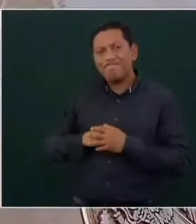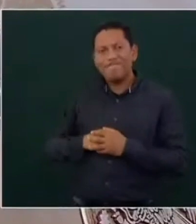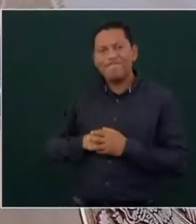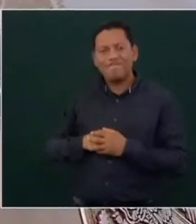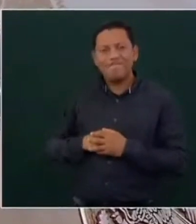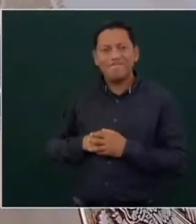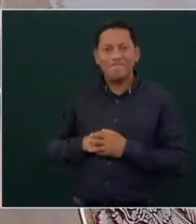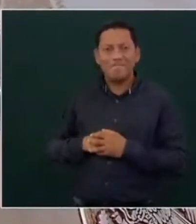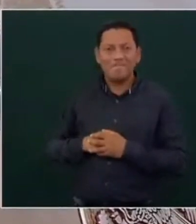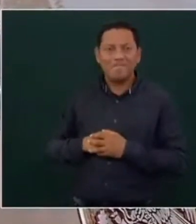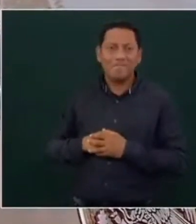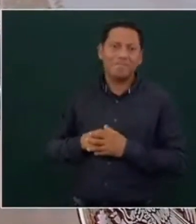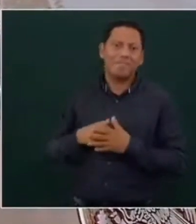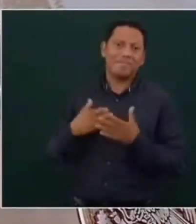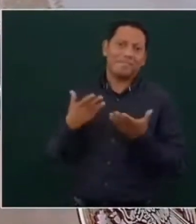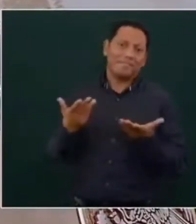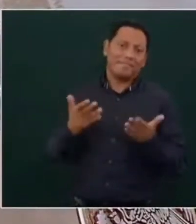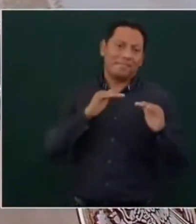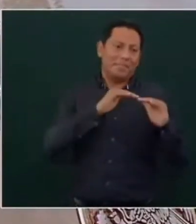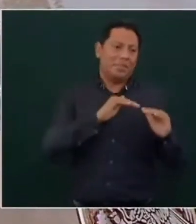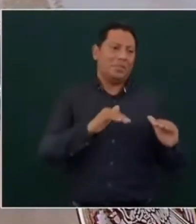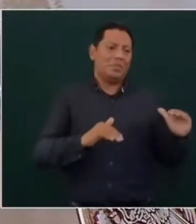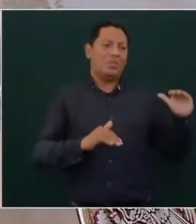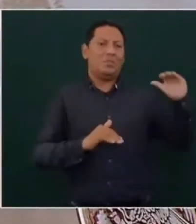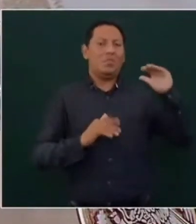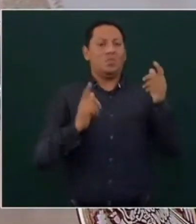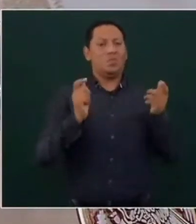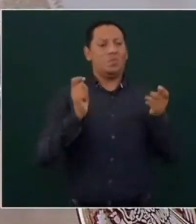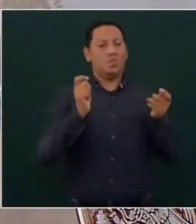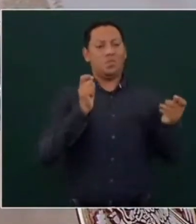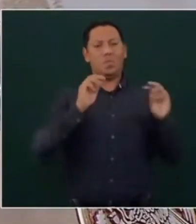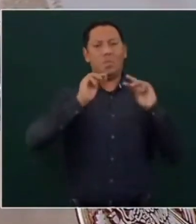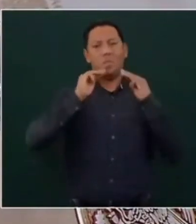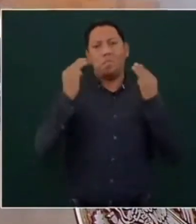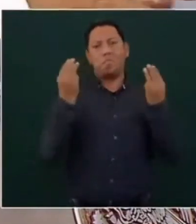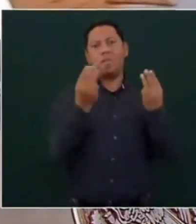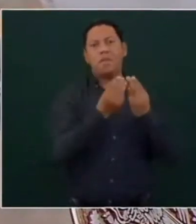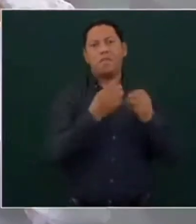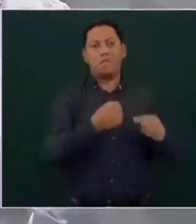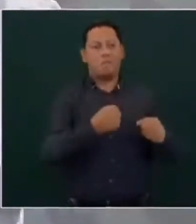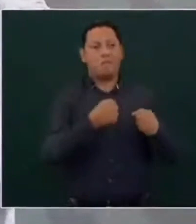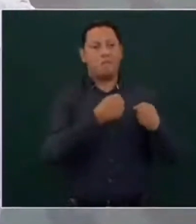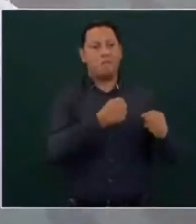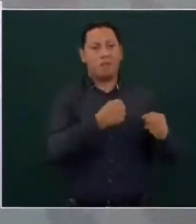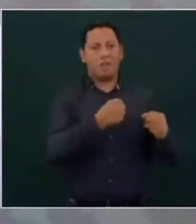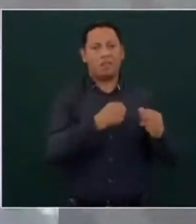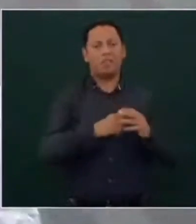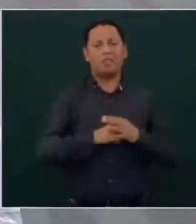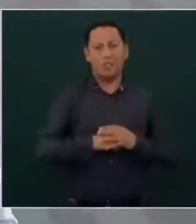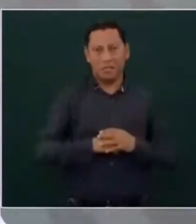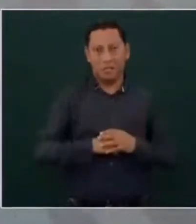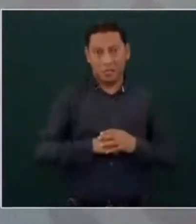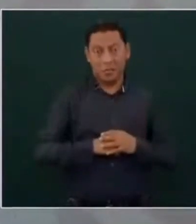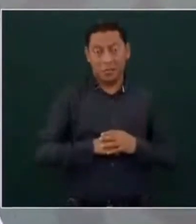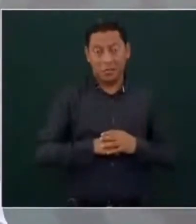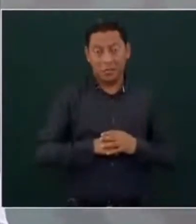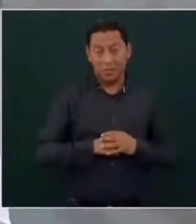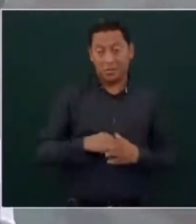a la mafia del poder porque ahí donde estaban estas organizaciones